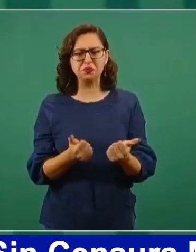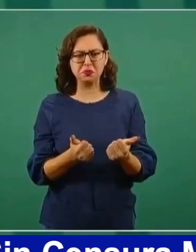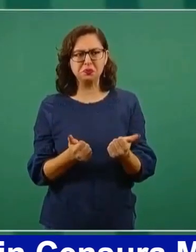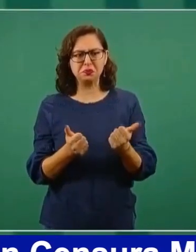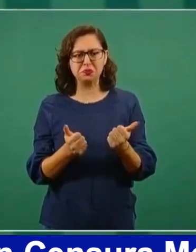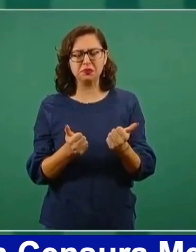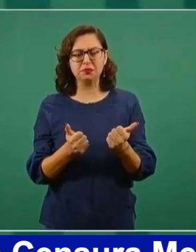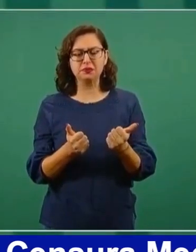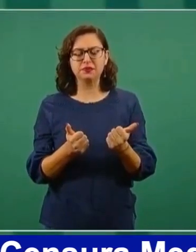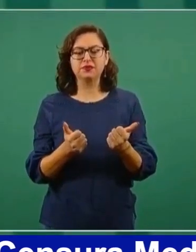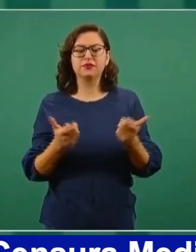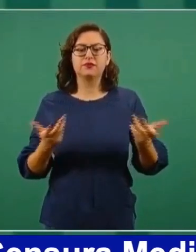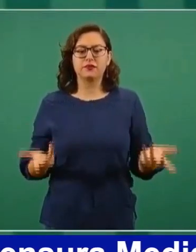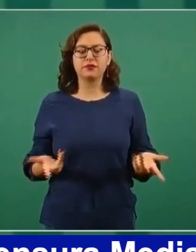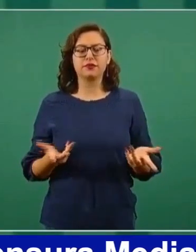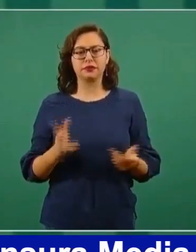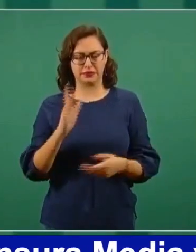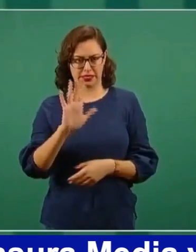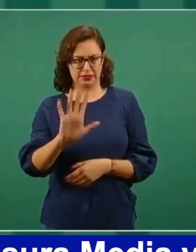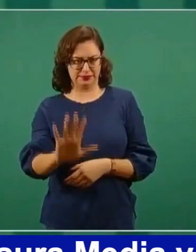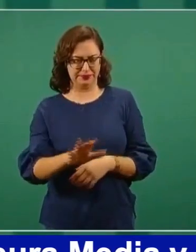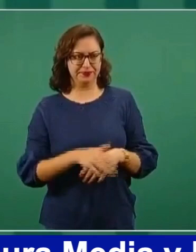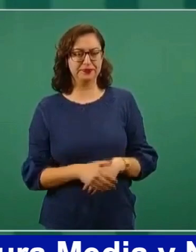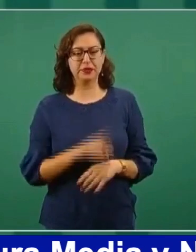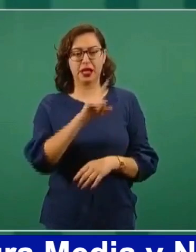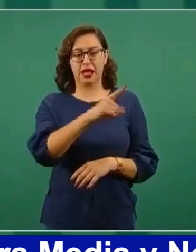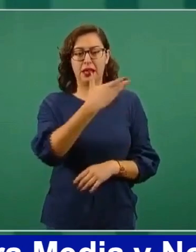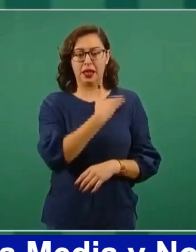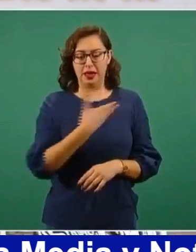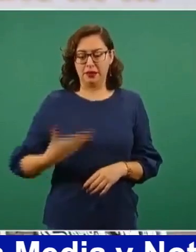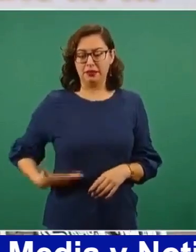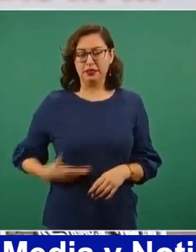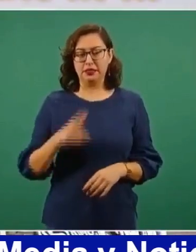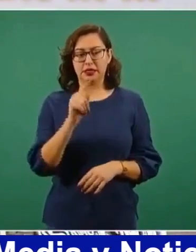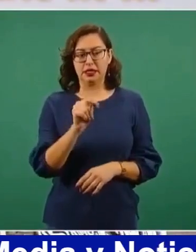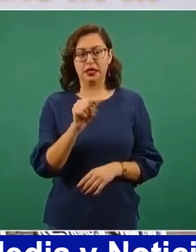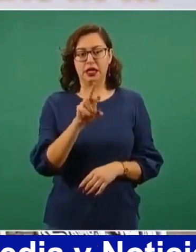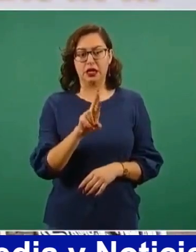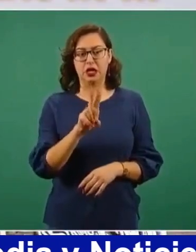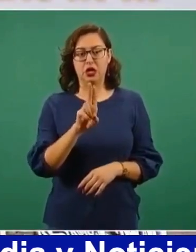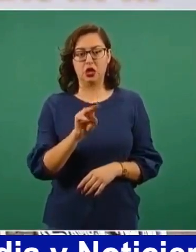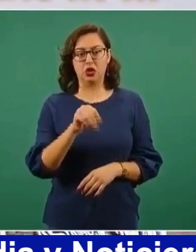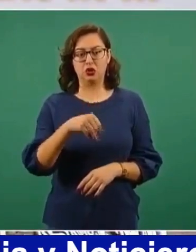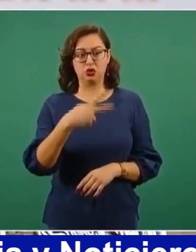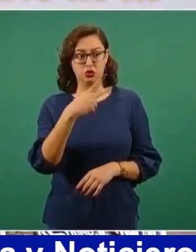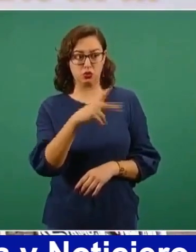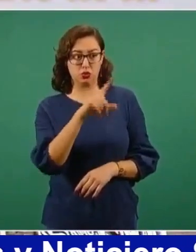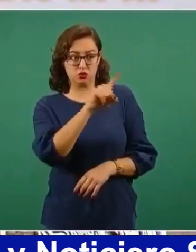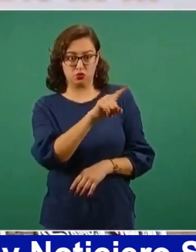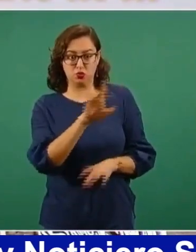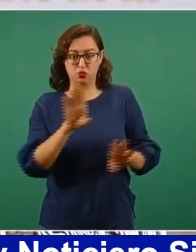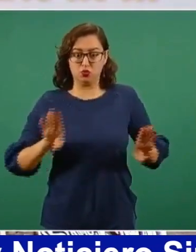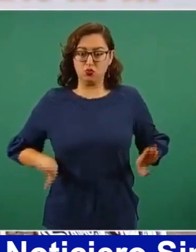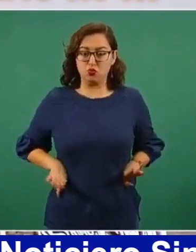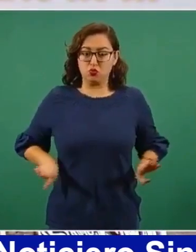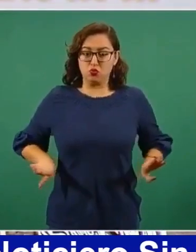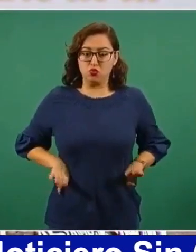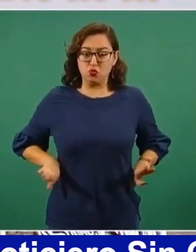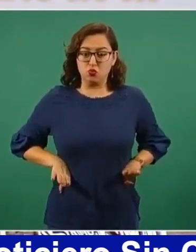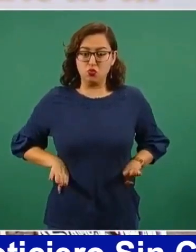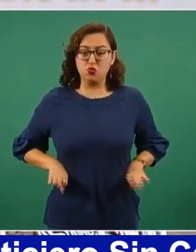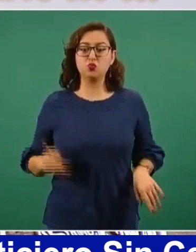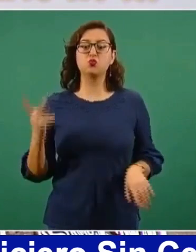El presidente Trump actúa políticamente de una